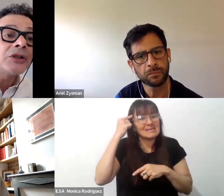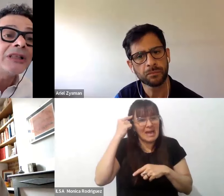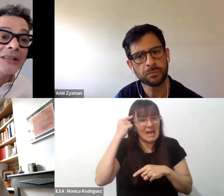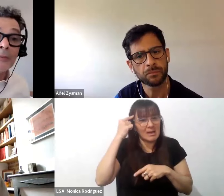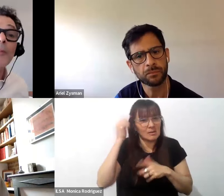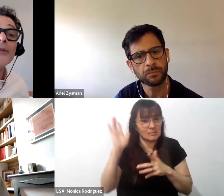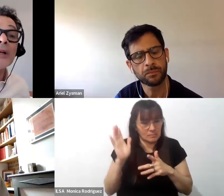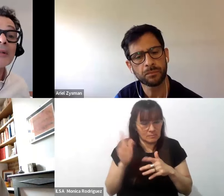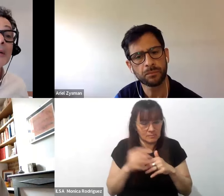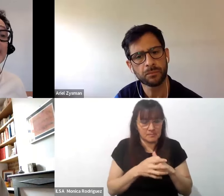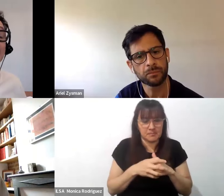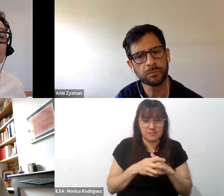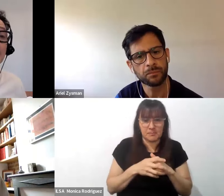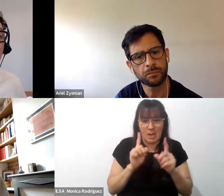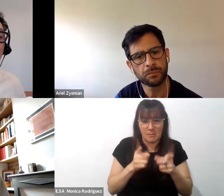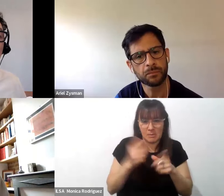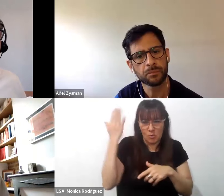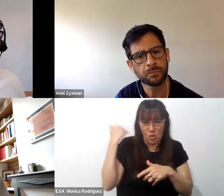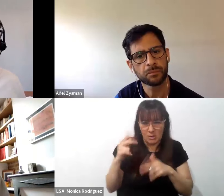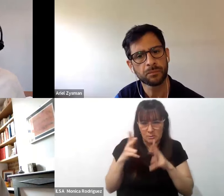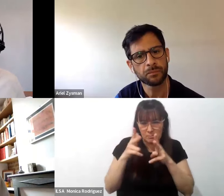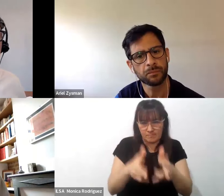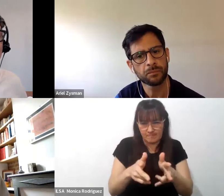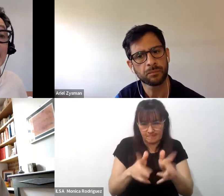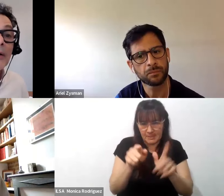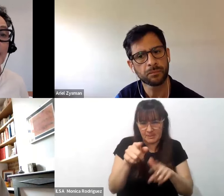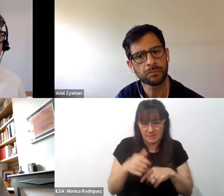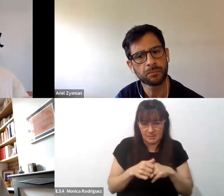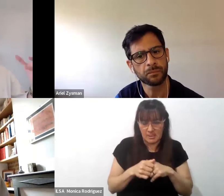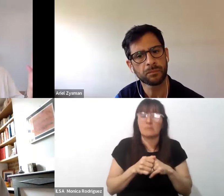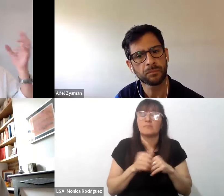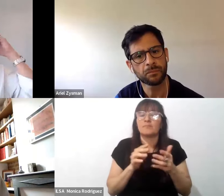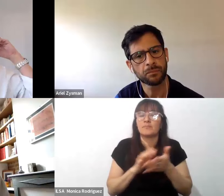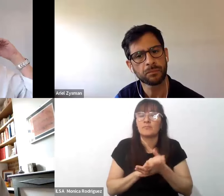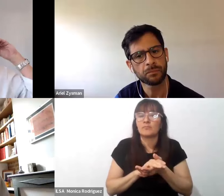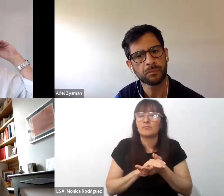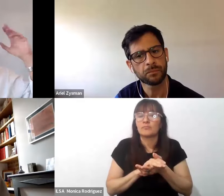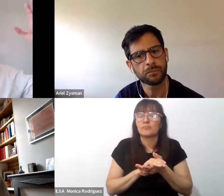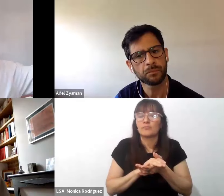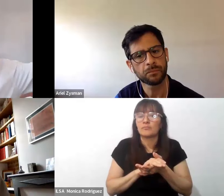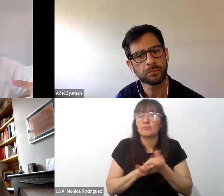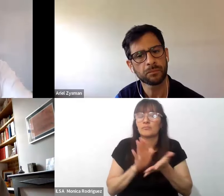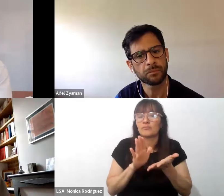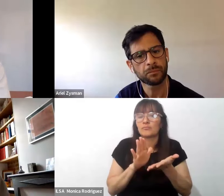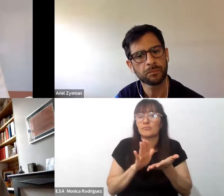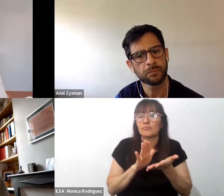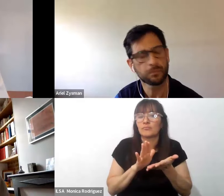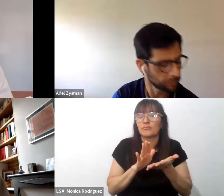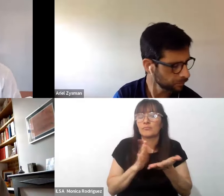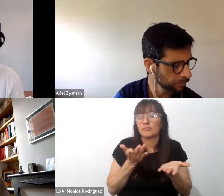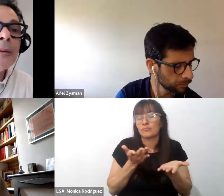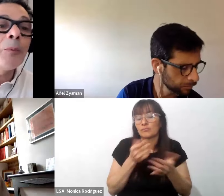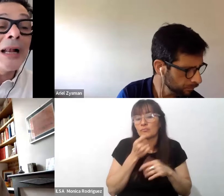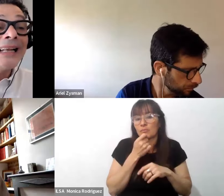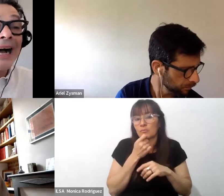aplicacionistas que vos mencionabas al principio tras vestidas con nuevos ropajes de llevar digamos